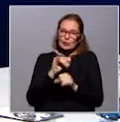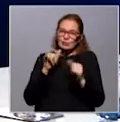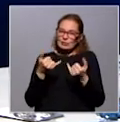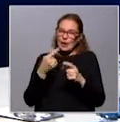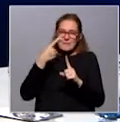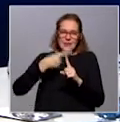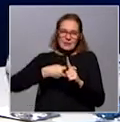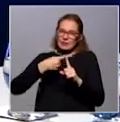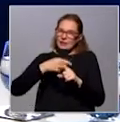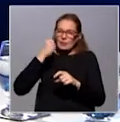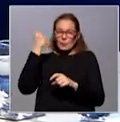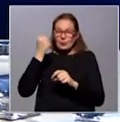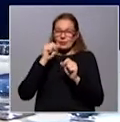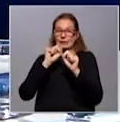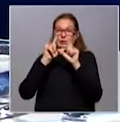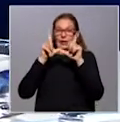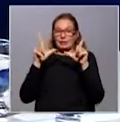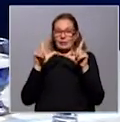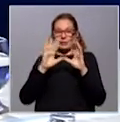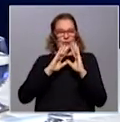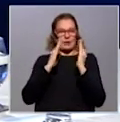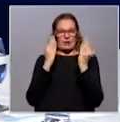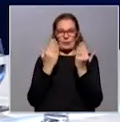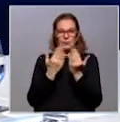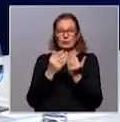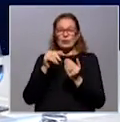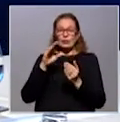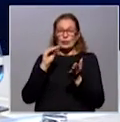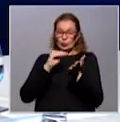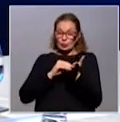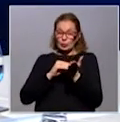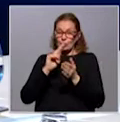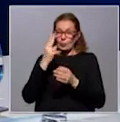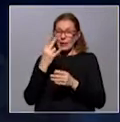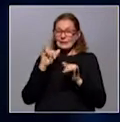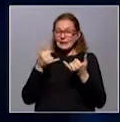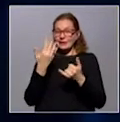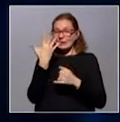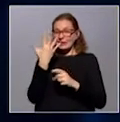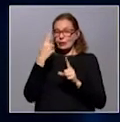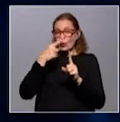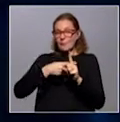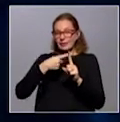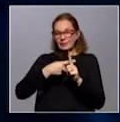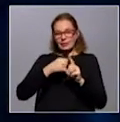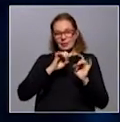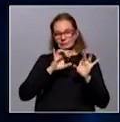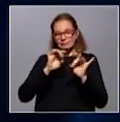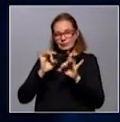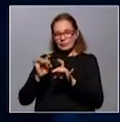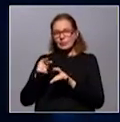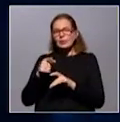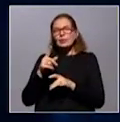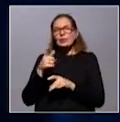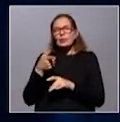varios meses lo que es la atención a nivel mundial y sobre todo en Uruguay ya van cinco meses de pandemia. Si tuvieras que hacer